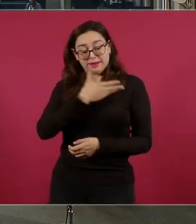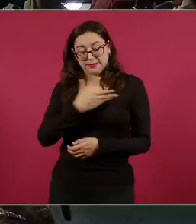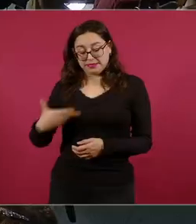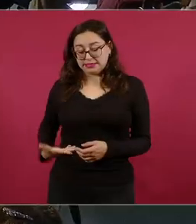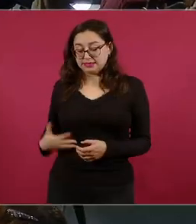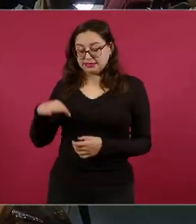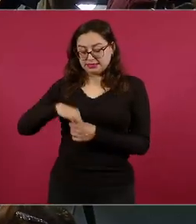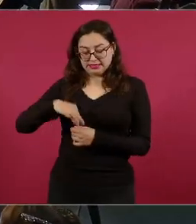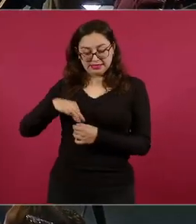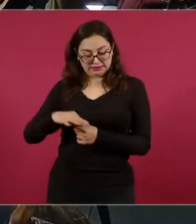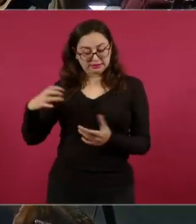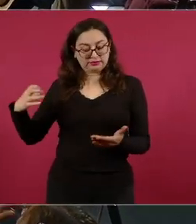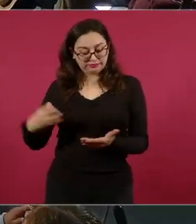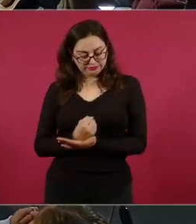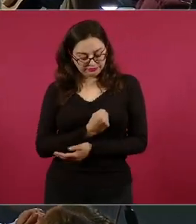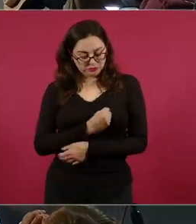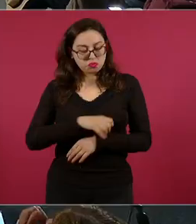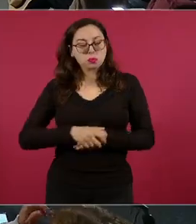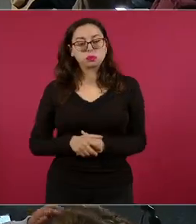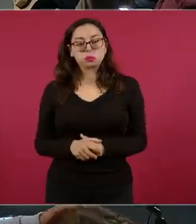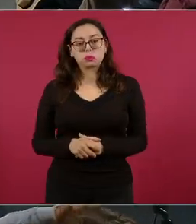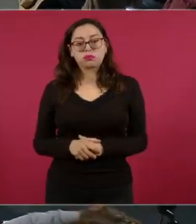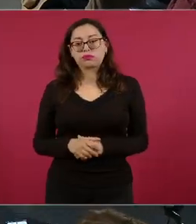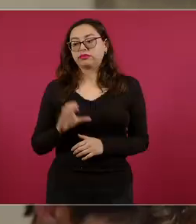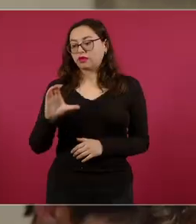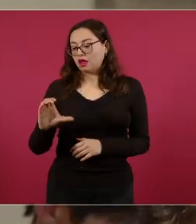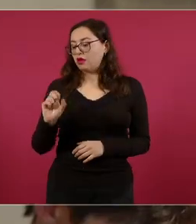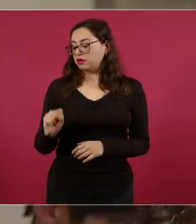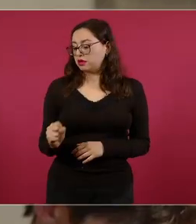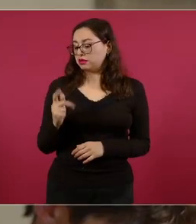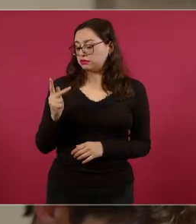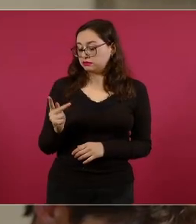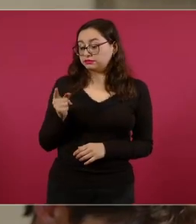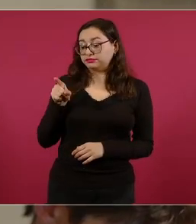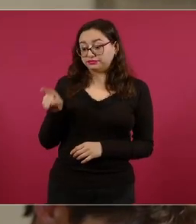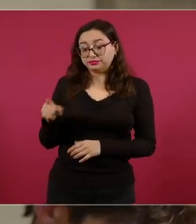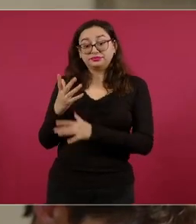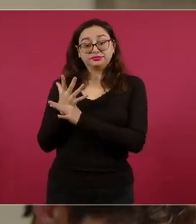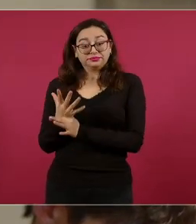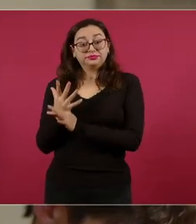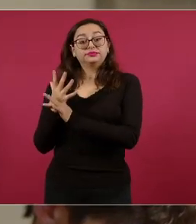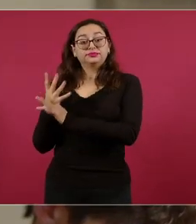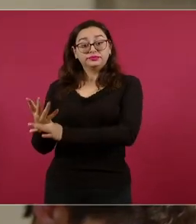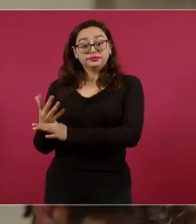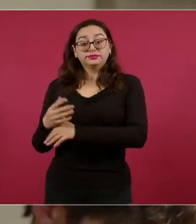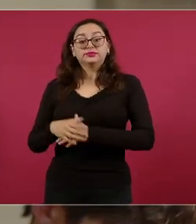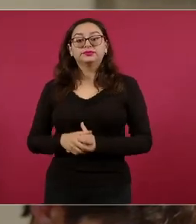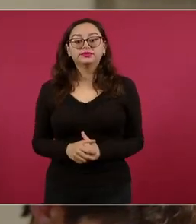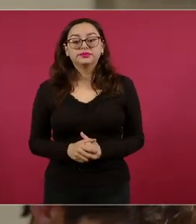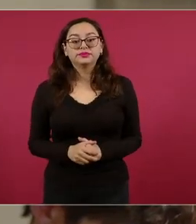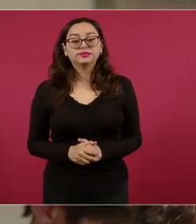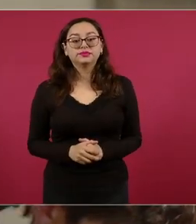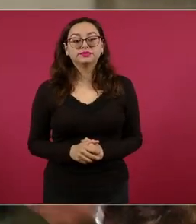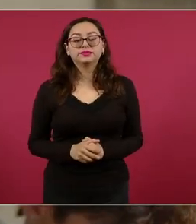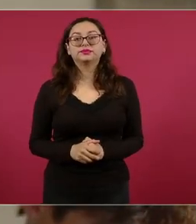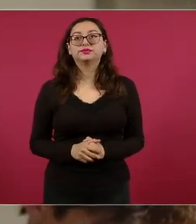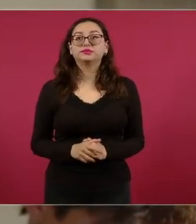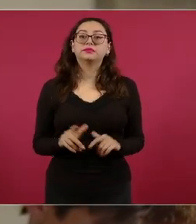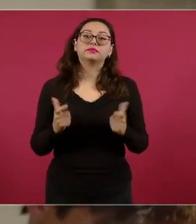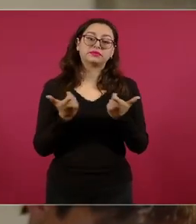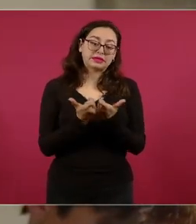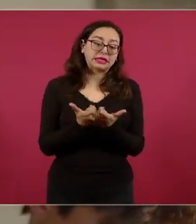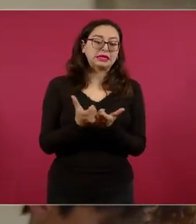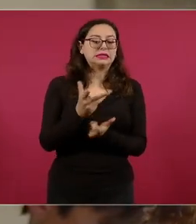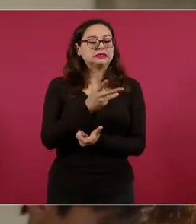que para la pérdida de dinamismo de la economía se